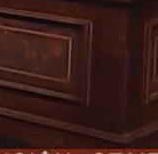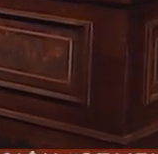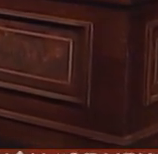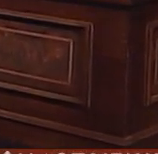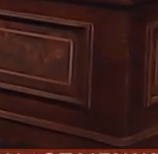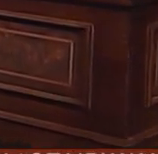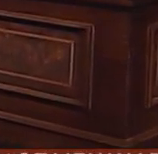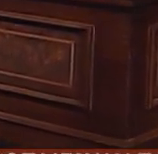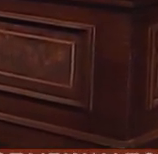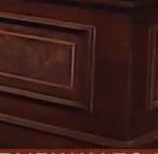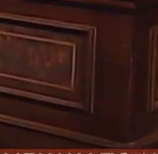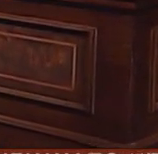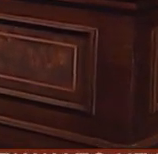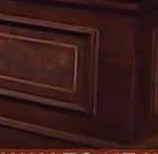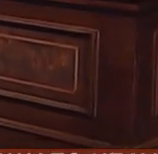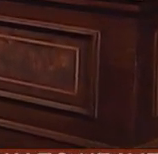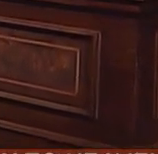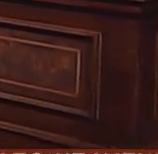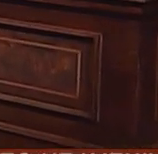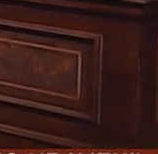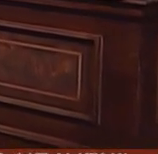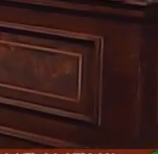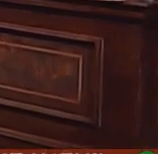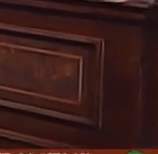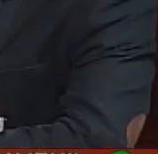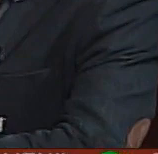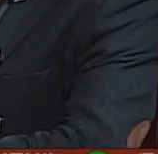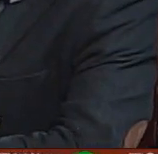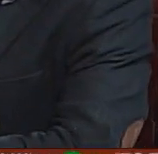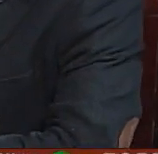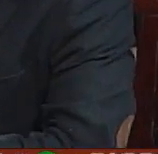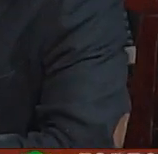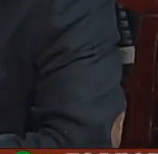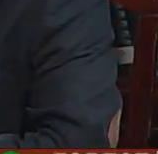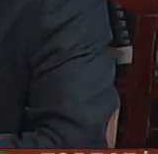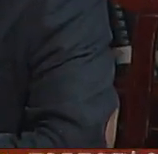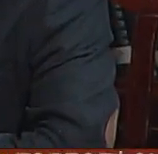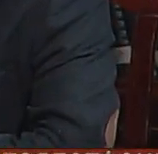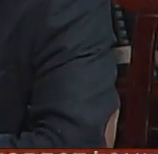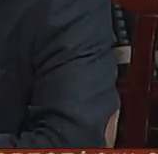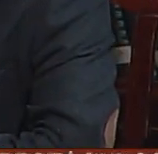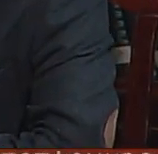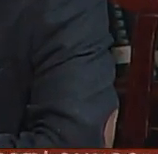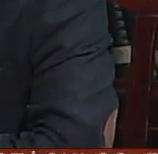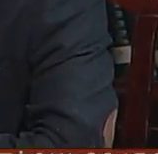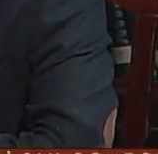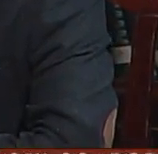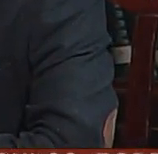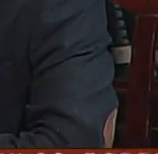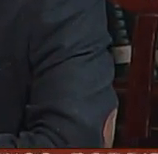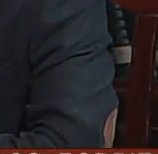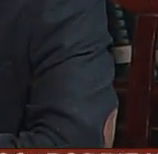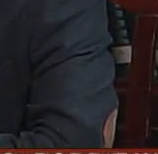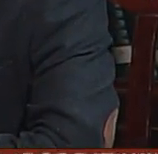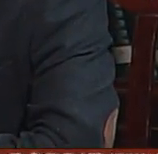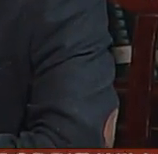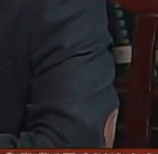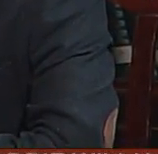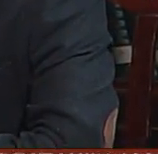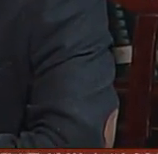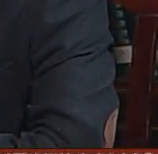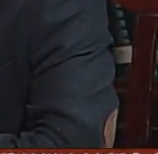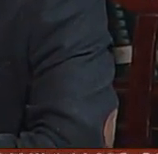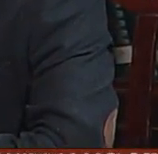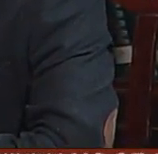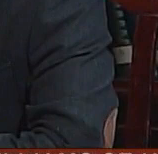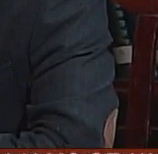repente en el programa ella es Alejandra García que es locutora del Instituto Mexicano de la Radio y bueno se